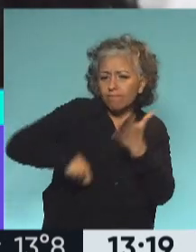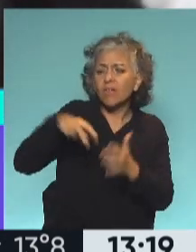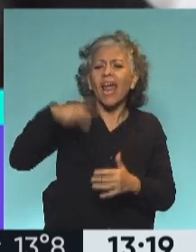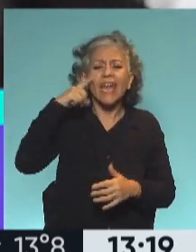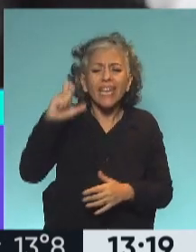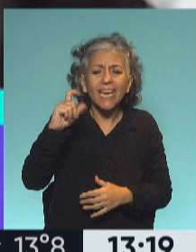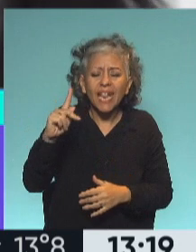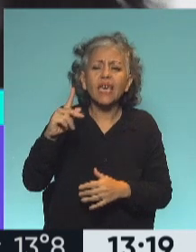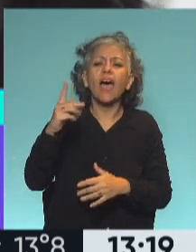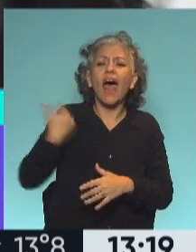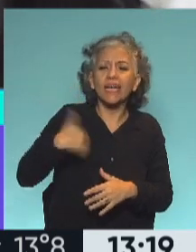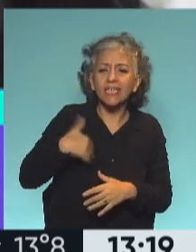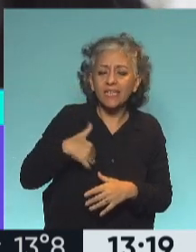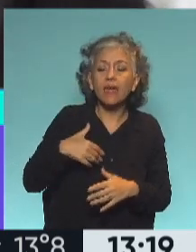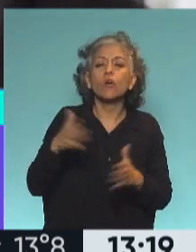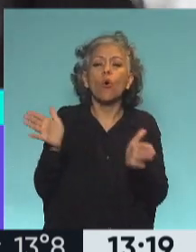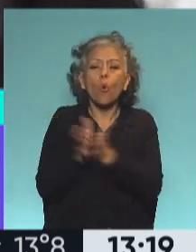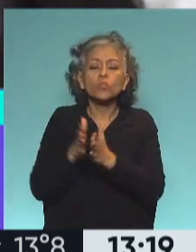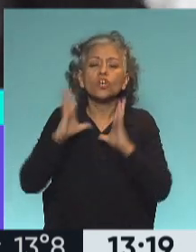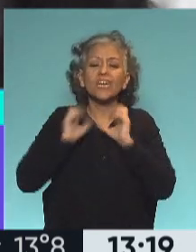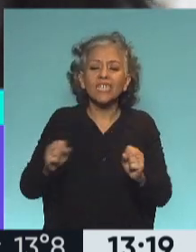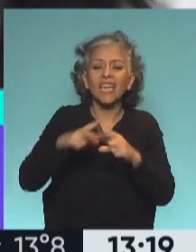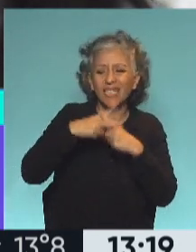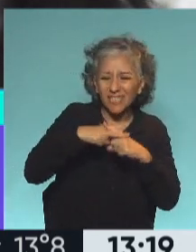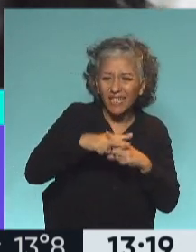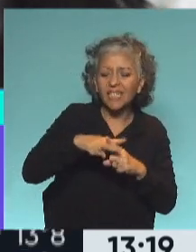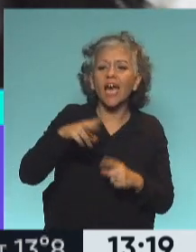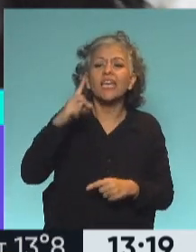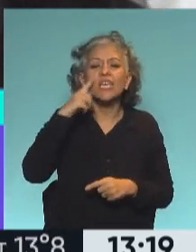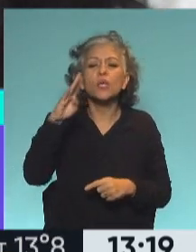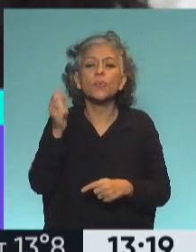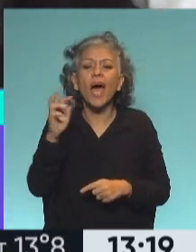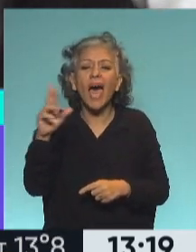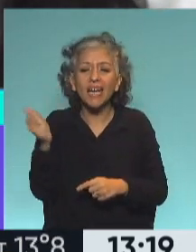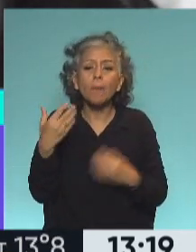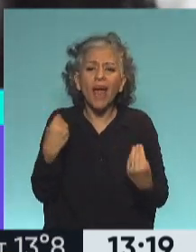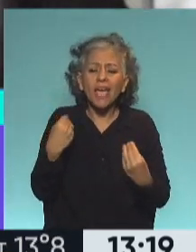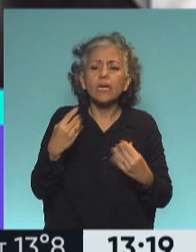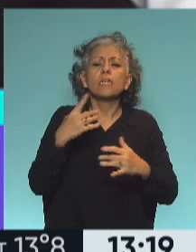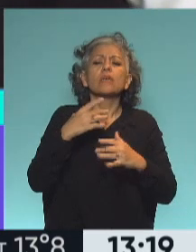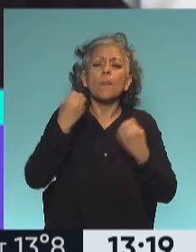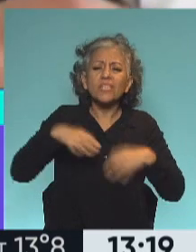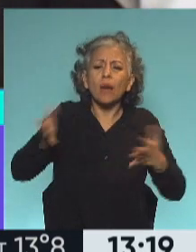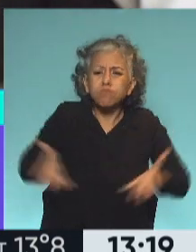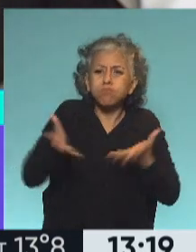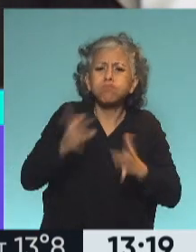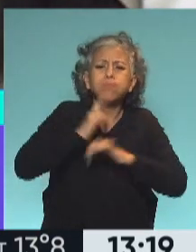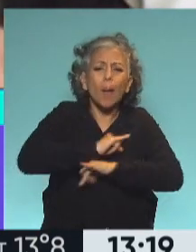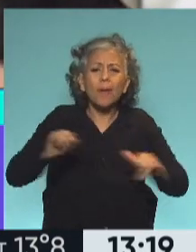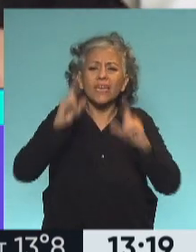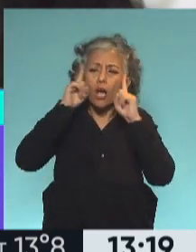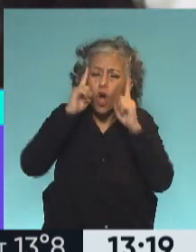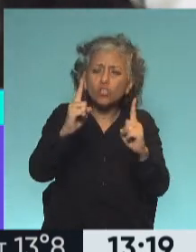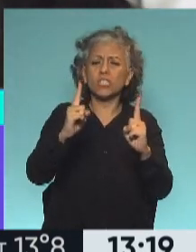técnica Vilma Ibarra, para ir haciendo campañas de concientización en todos los sitios web, no solo los